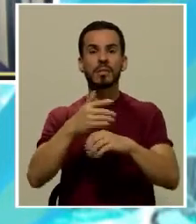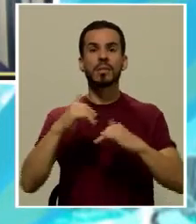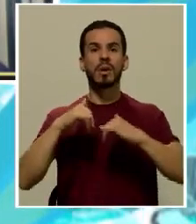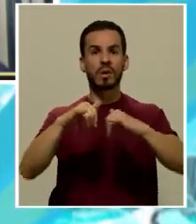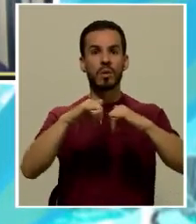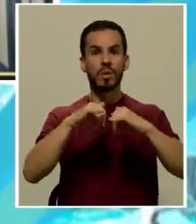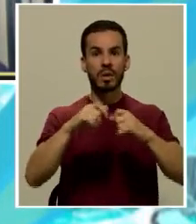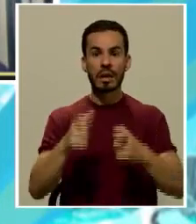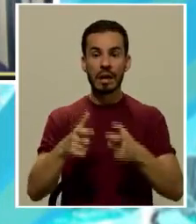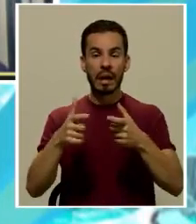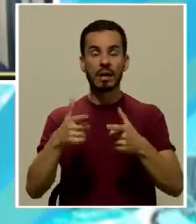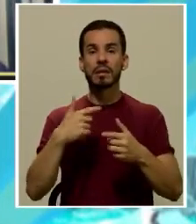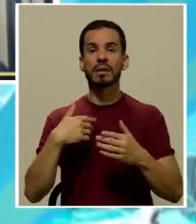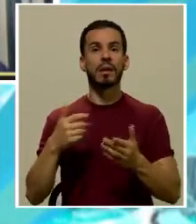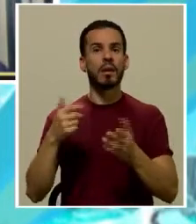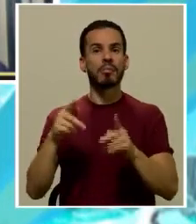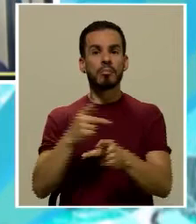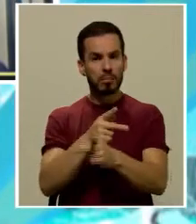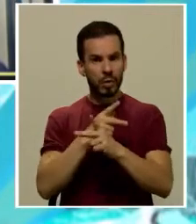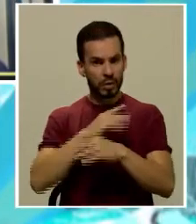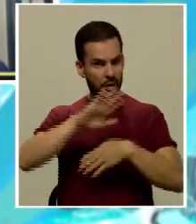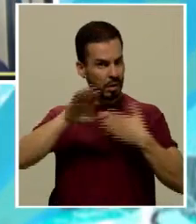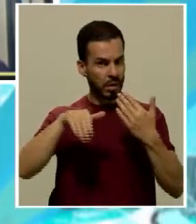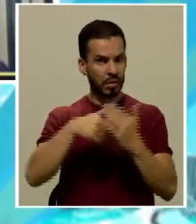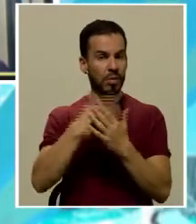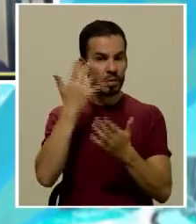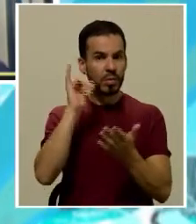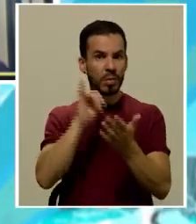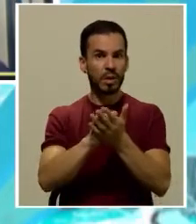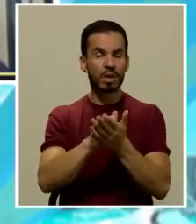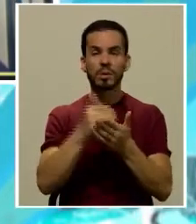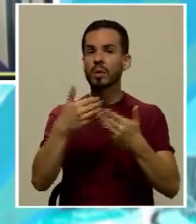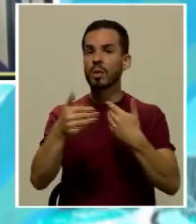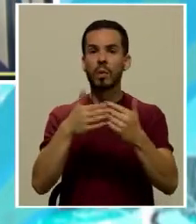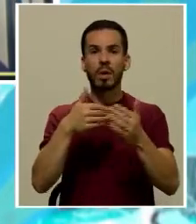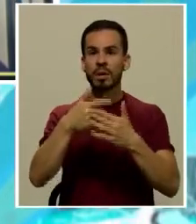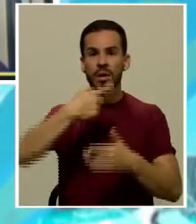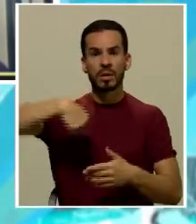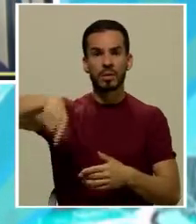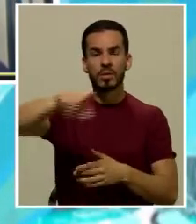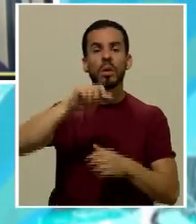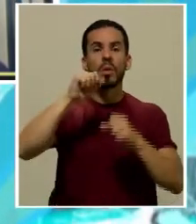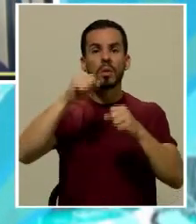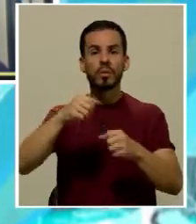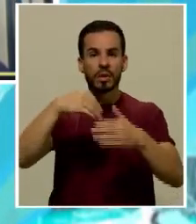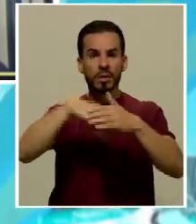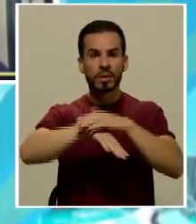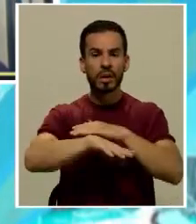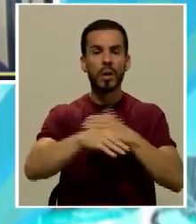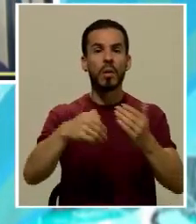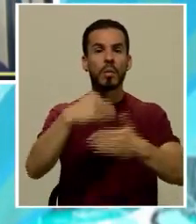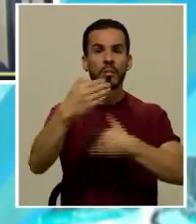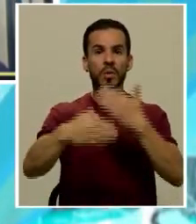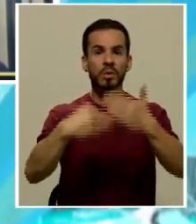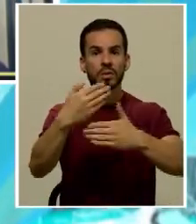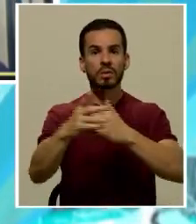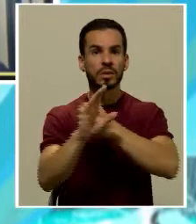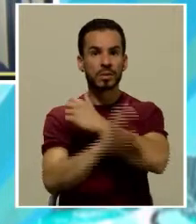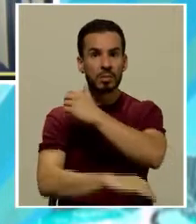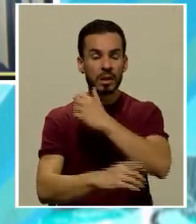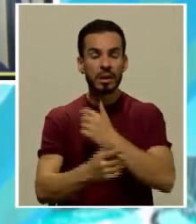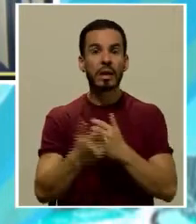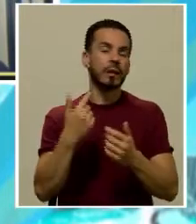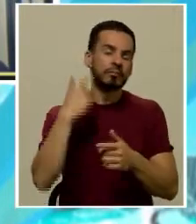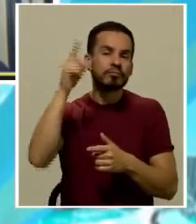garantías nos protegen a todos. Por eso, cualquiera de nosotros puede ser sometido a un proceso penal y,